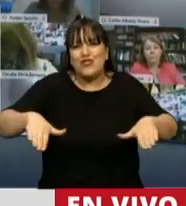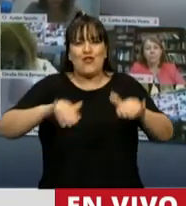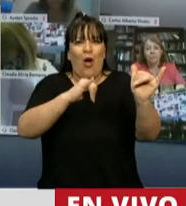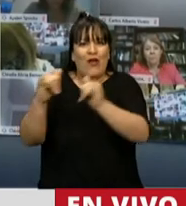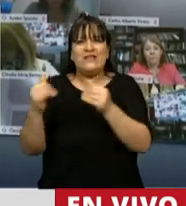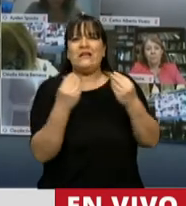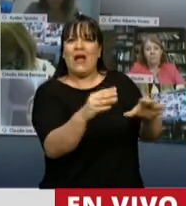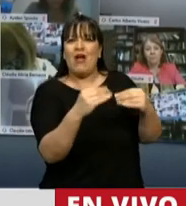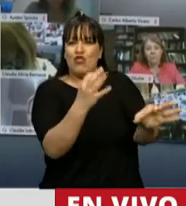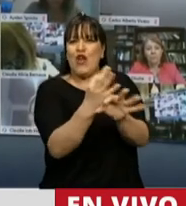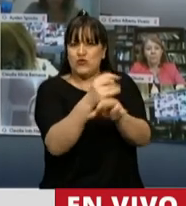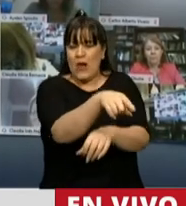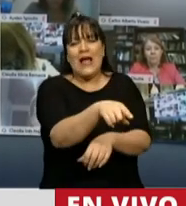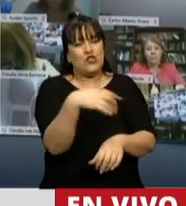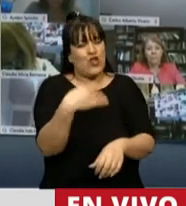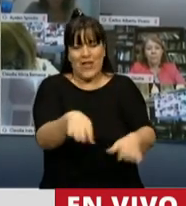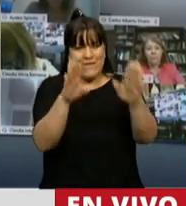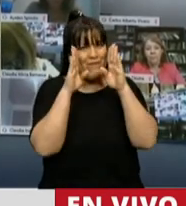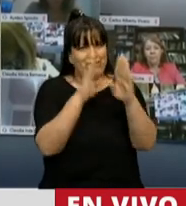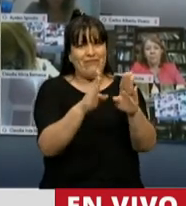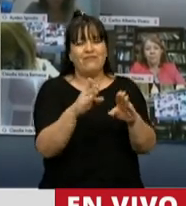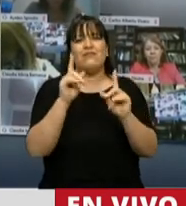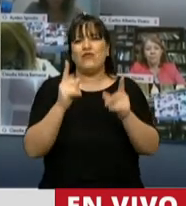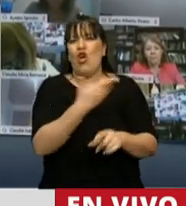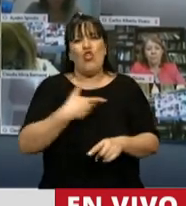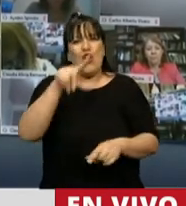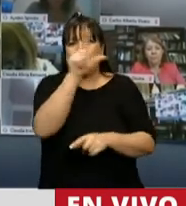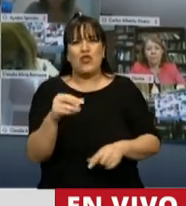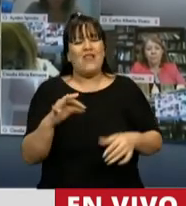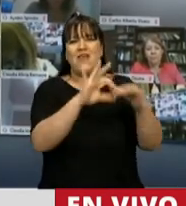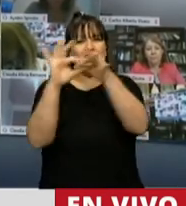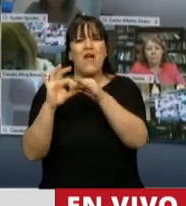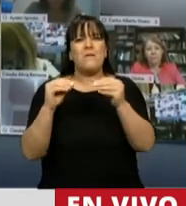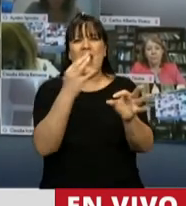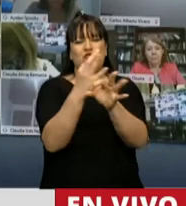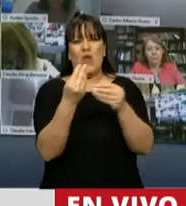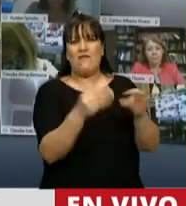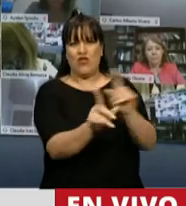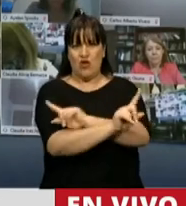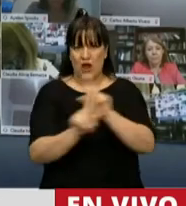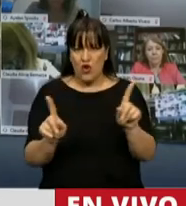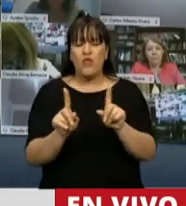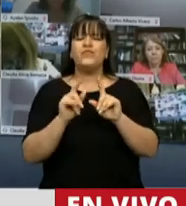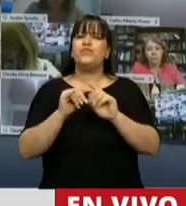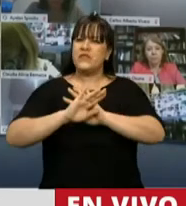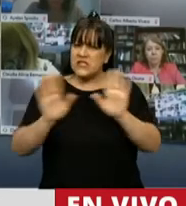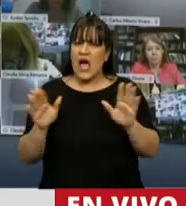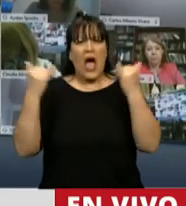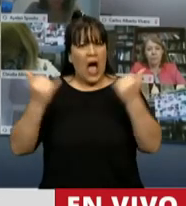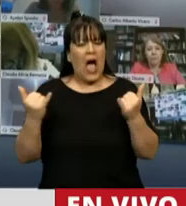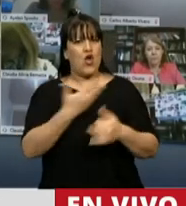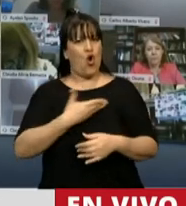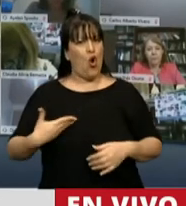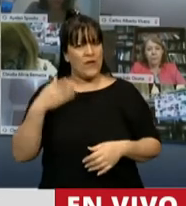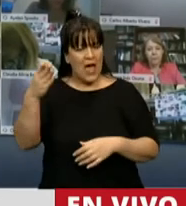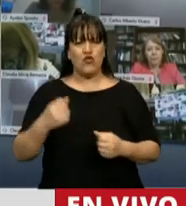pandemia, y que también debe ser una cruzada nacional. Por eso, al esfuerzo que ya está haciendo nuestro gobierno,